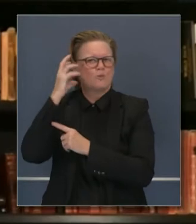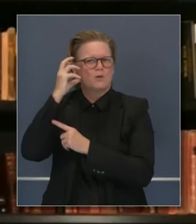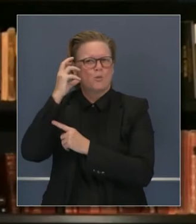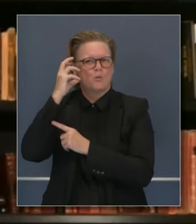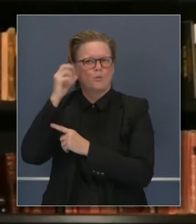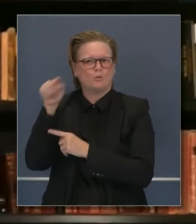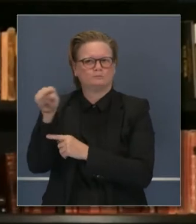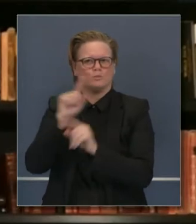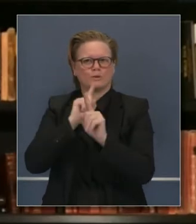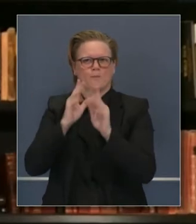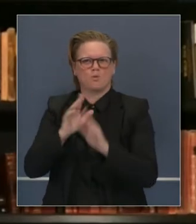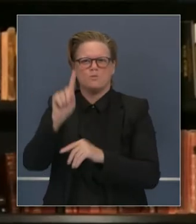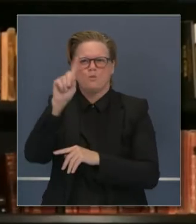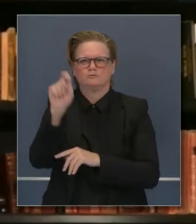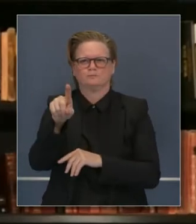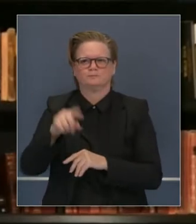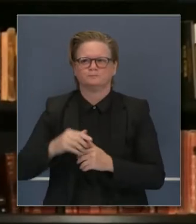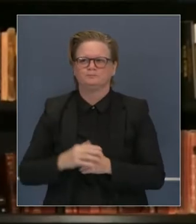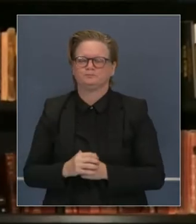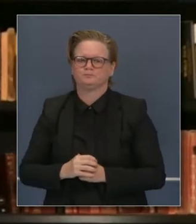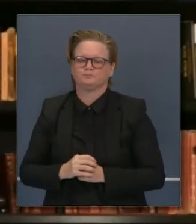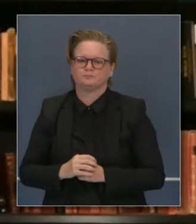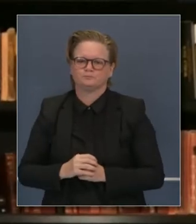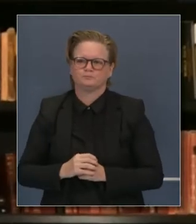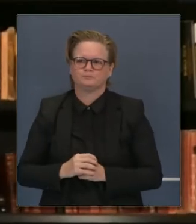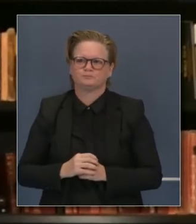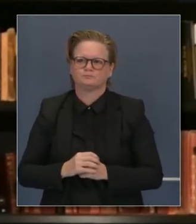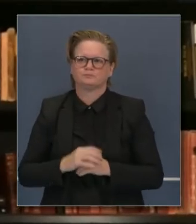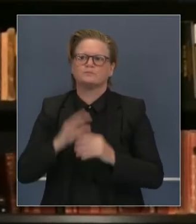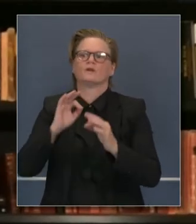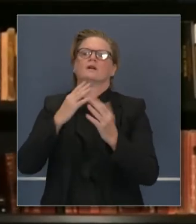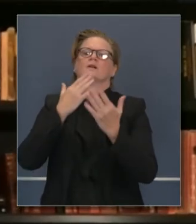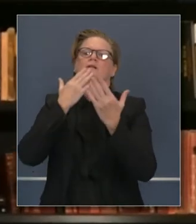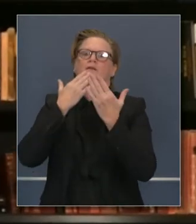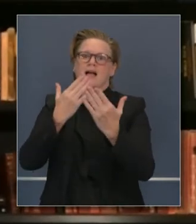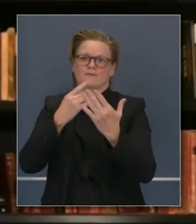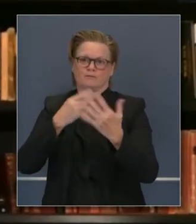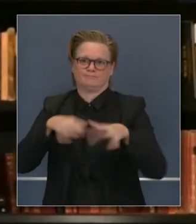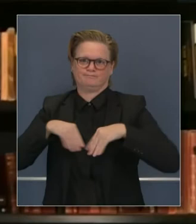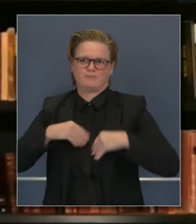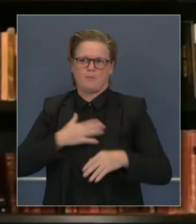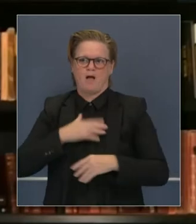¿Me escucha? Perfectamente. Gracias por la pregunta.